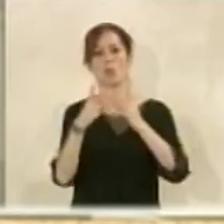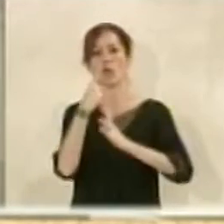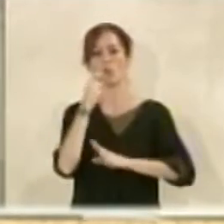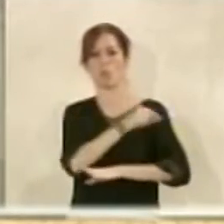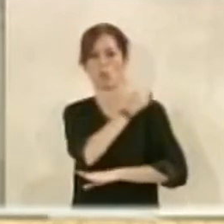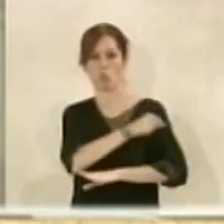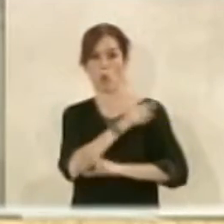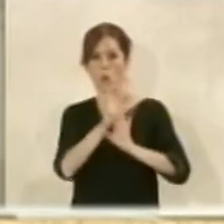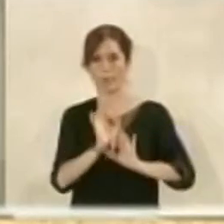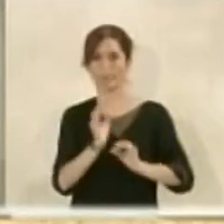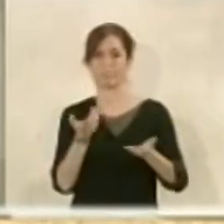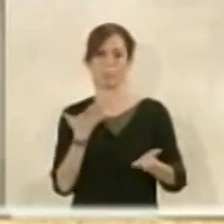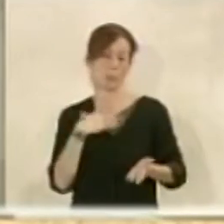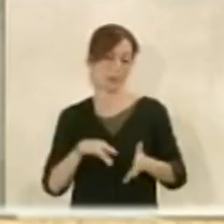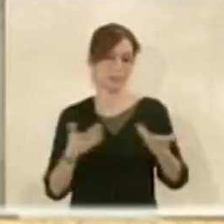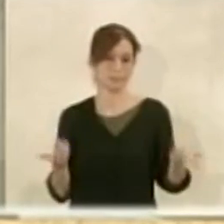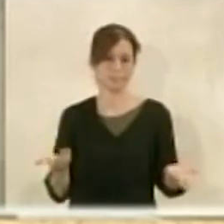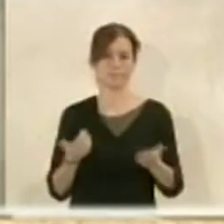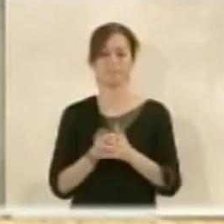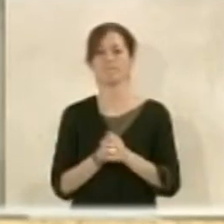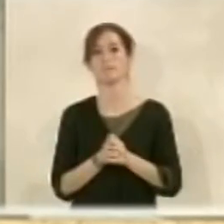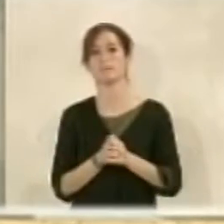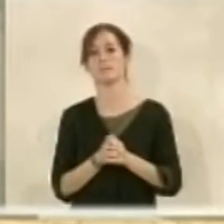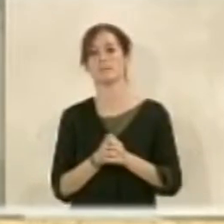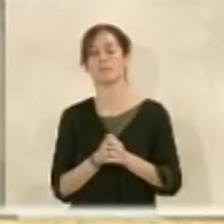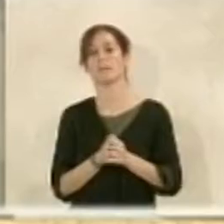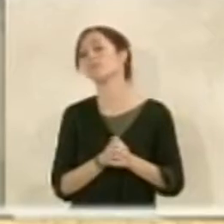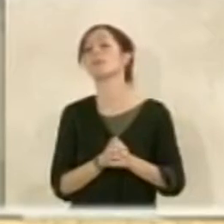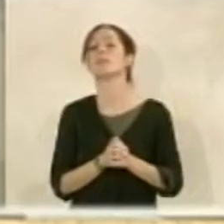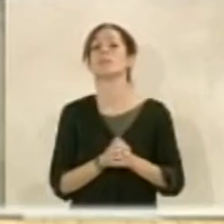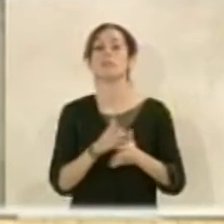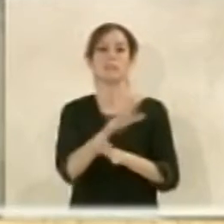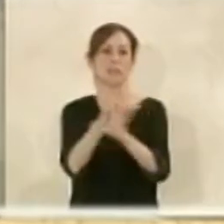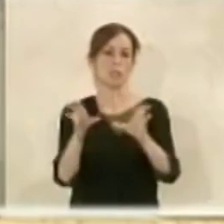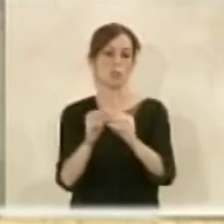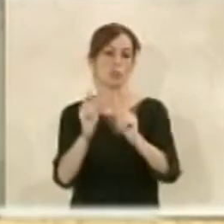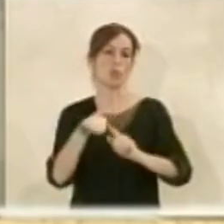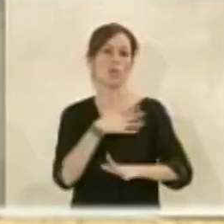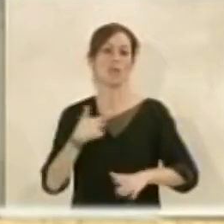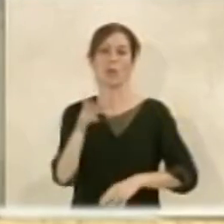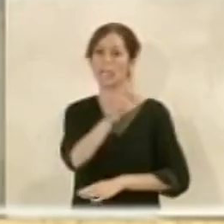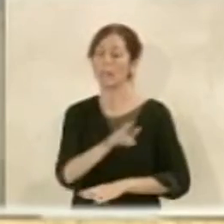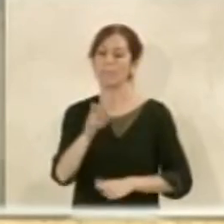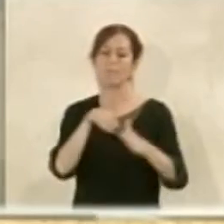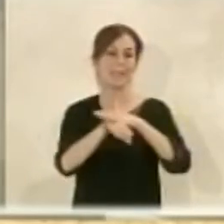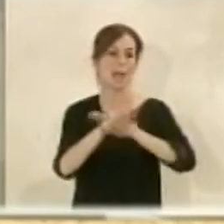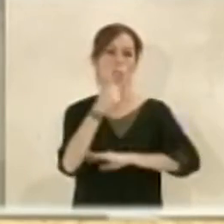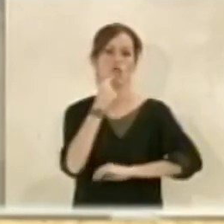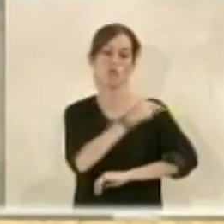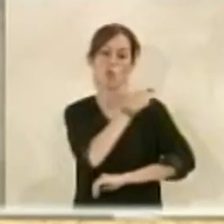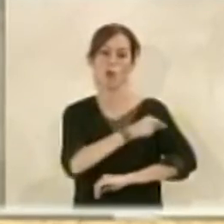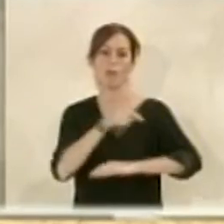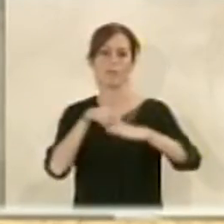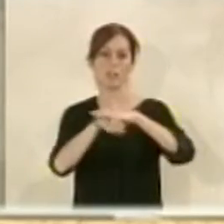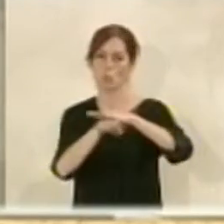a entrar ahora en estos metros que tienen de de edificabilidad y por tanto pues yo simplemente reiterar en la disculpa a la Cruz Roja